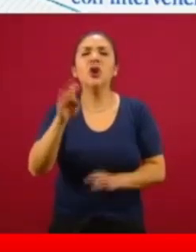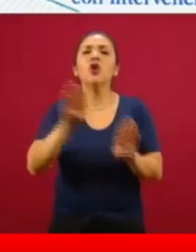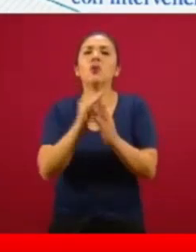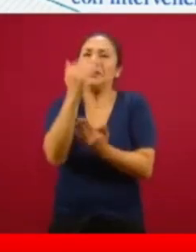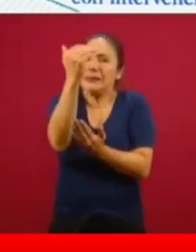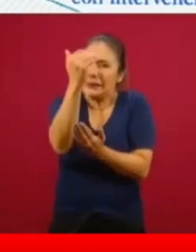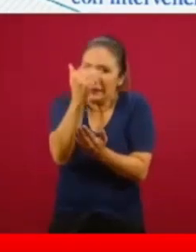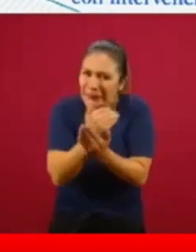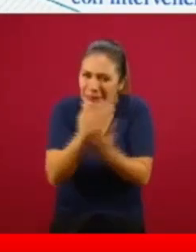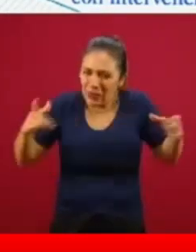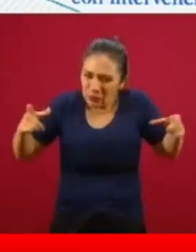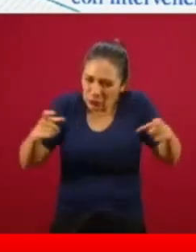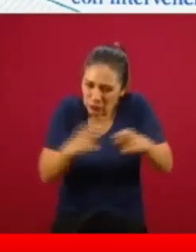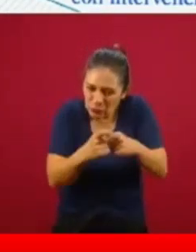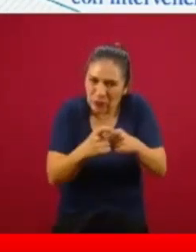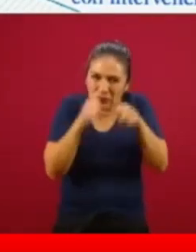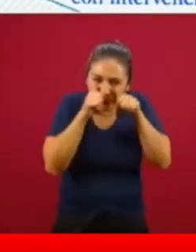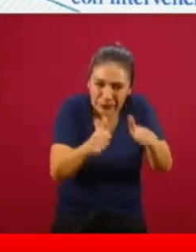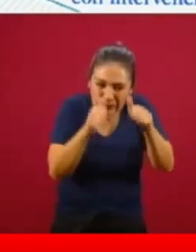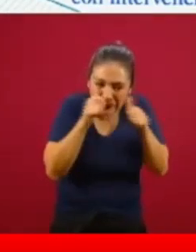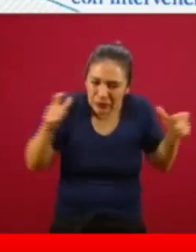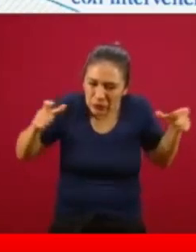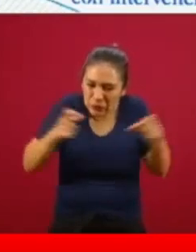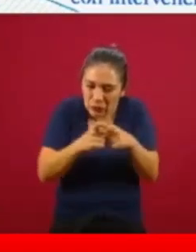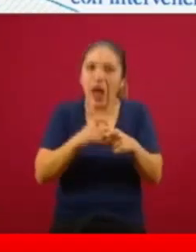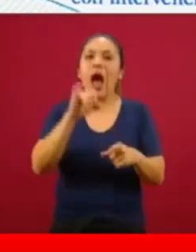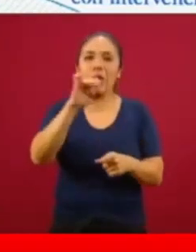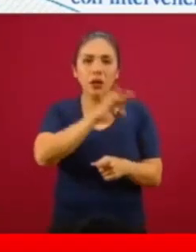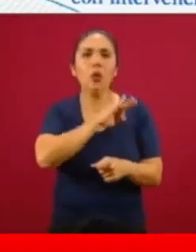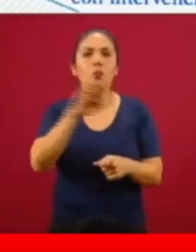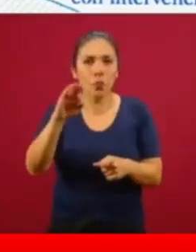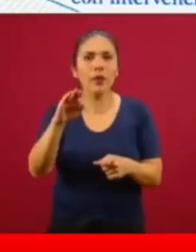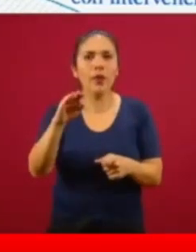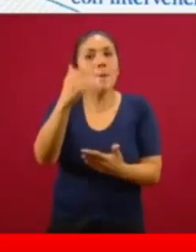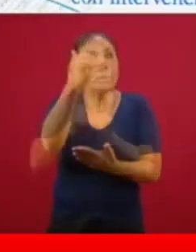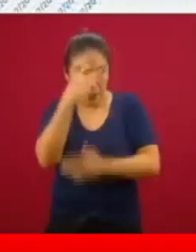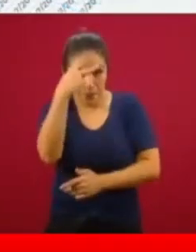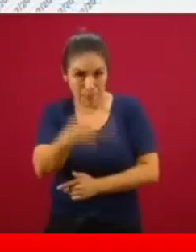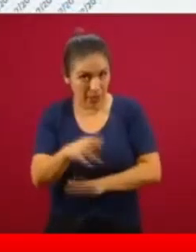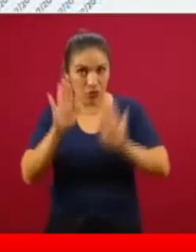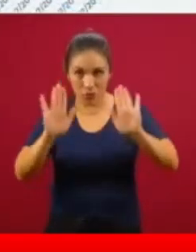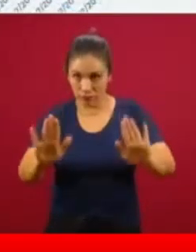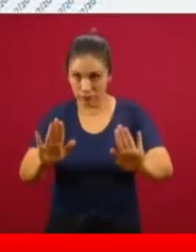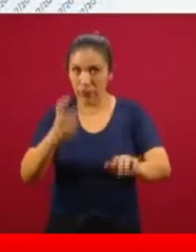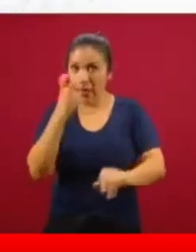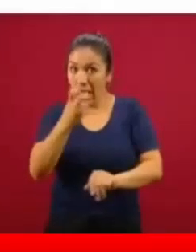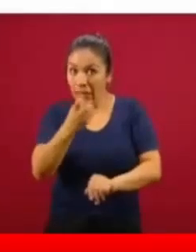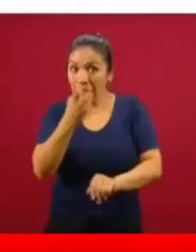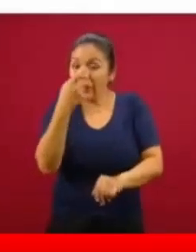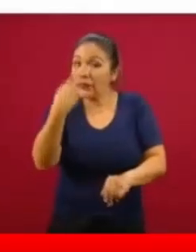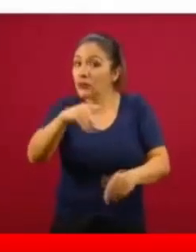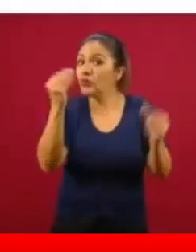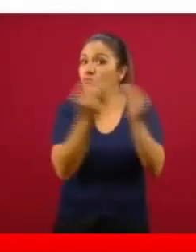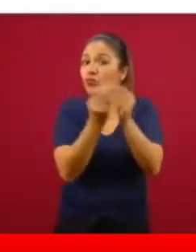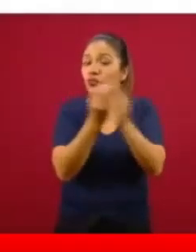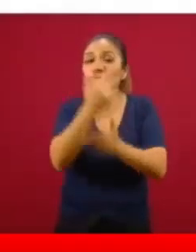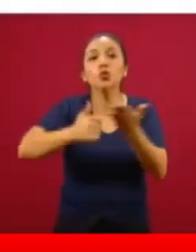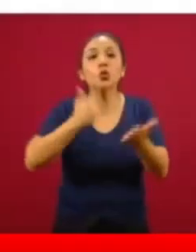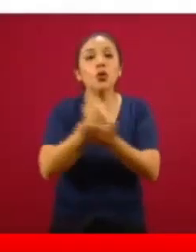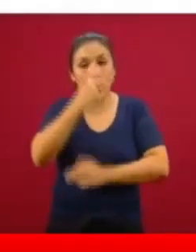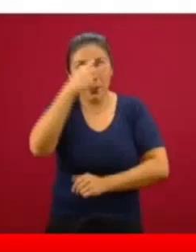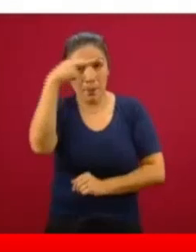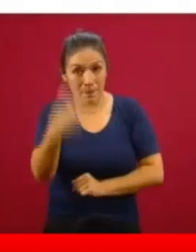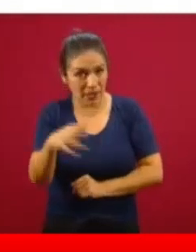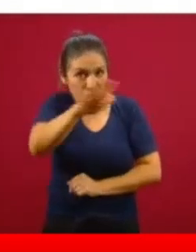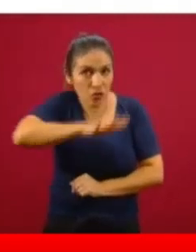bajarla, atenuarla, minimizarla, hacerla menos impactante. Esta es la curva de la Ciudad de México,